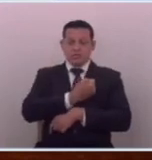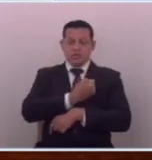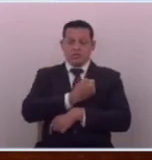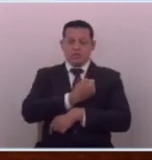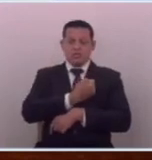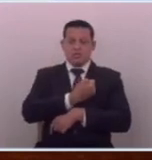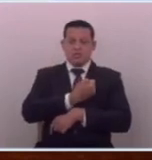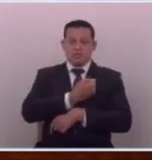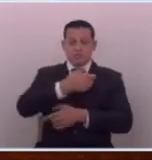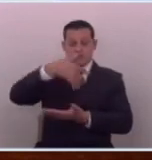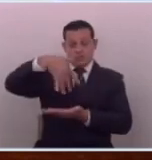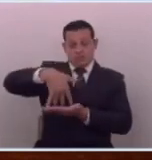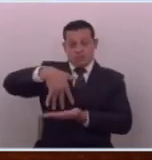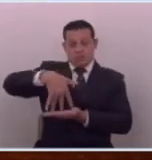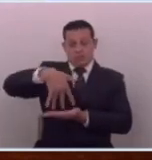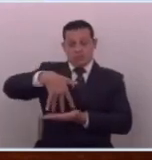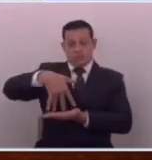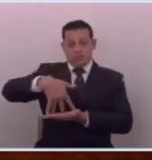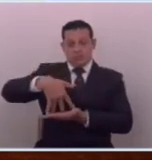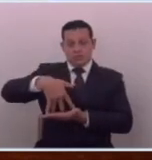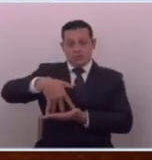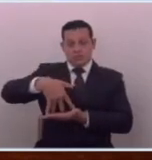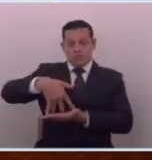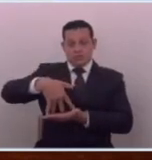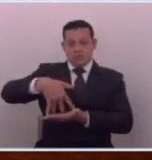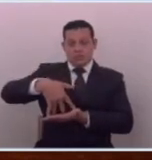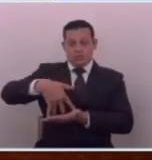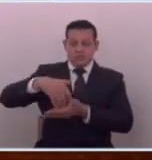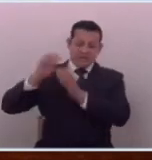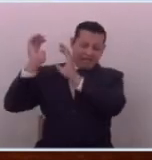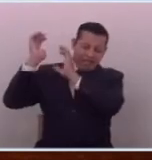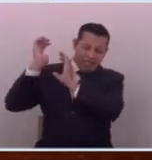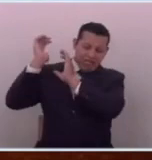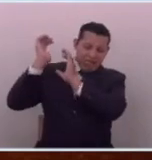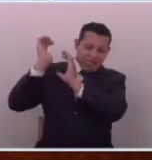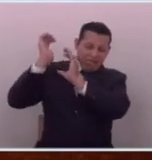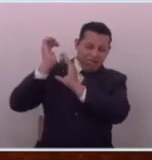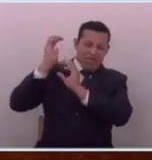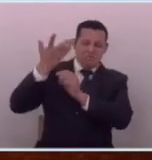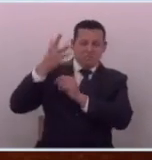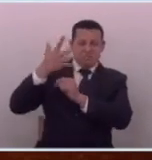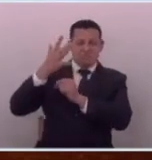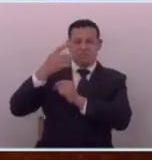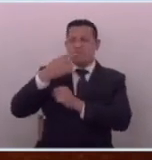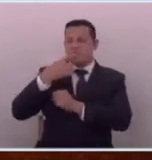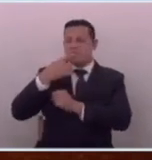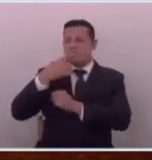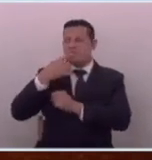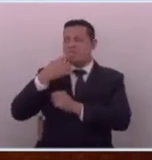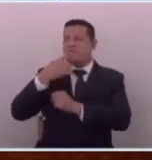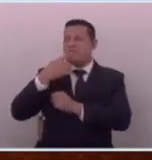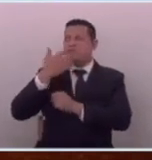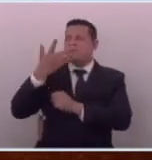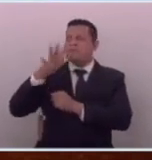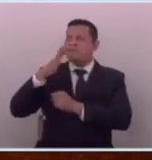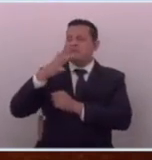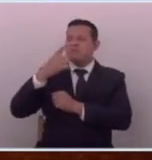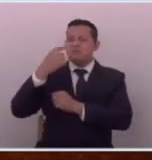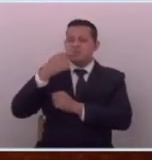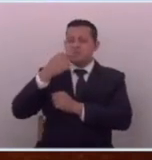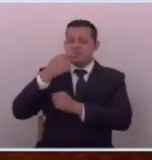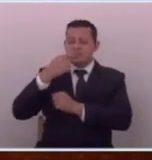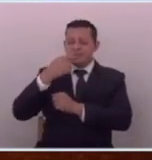de un pueblo que lleva alrededor y a mí me parece hasta